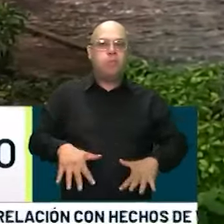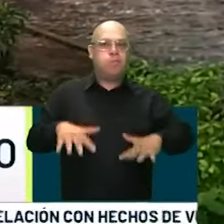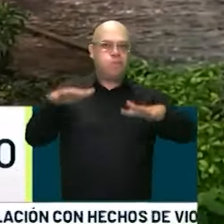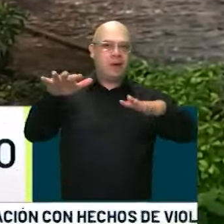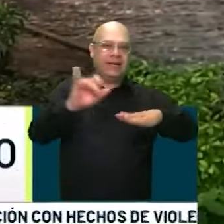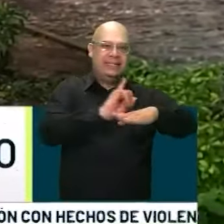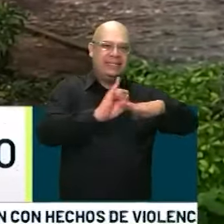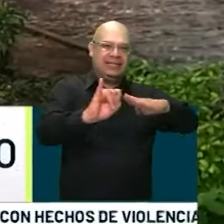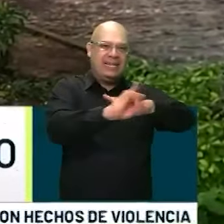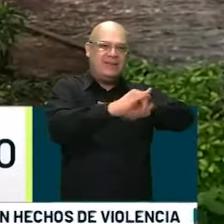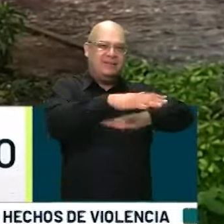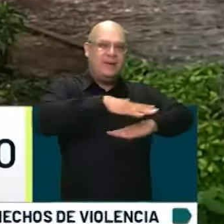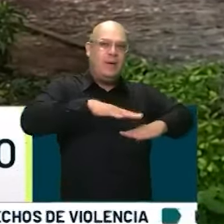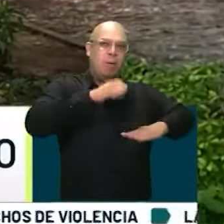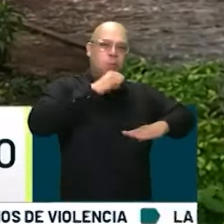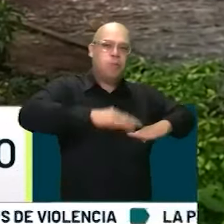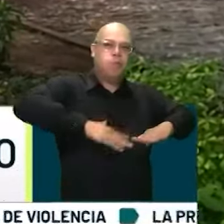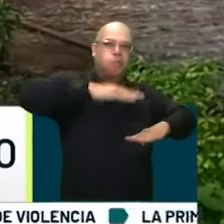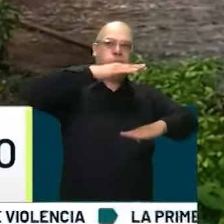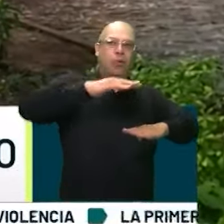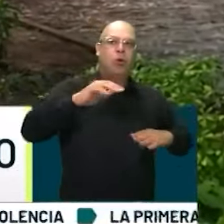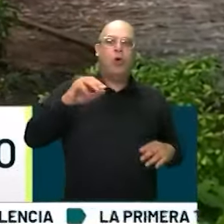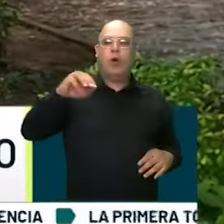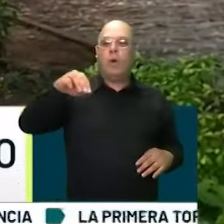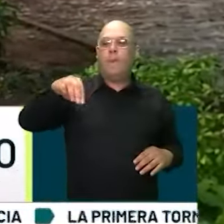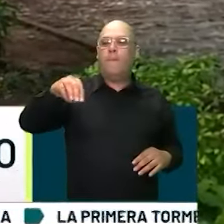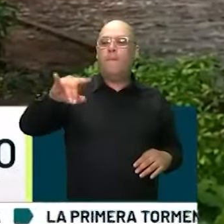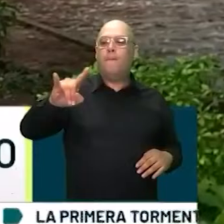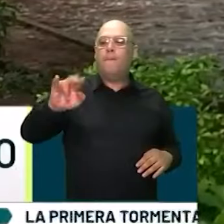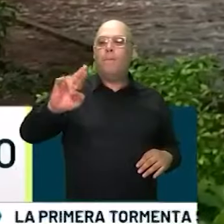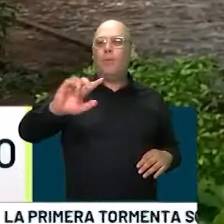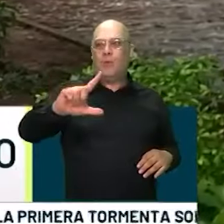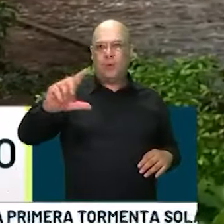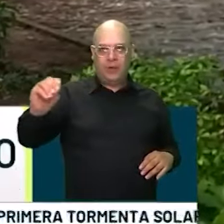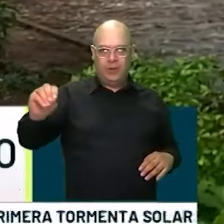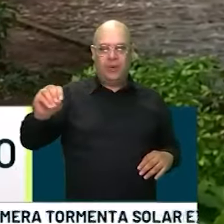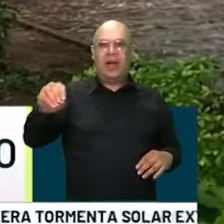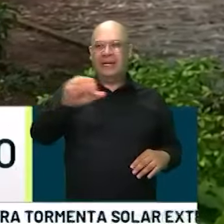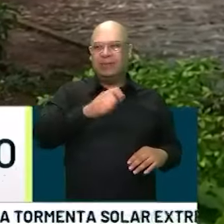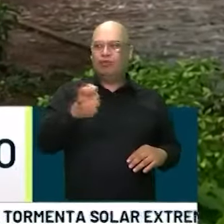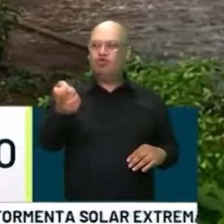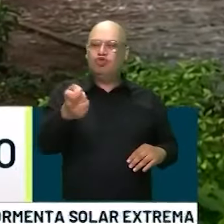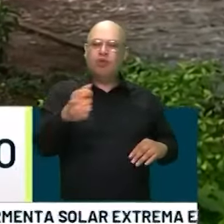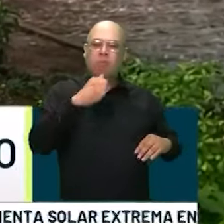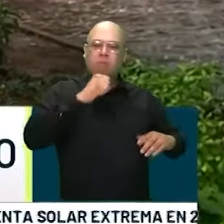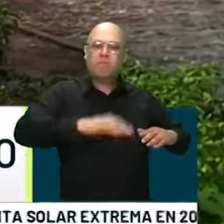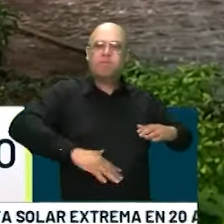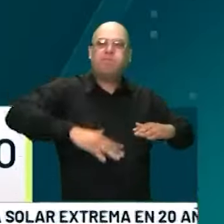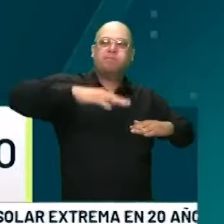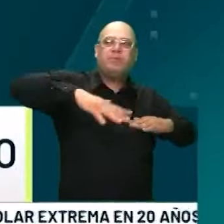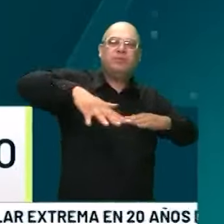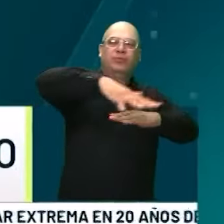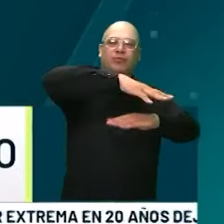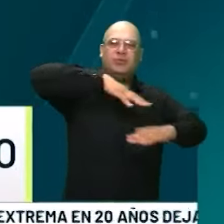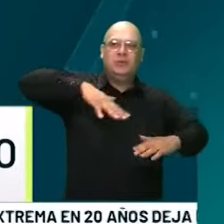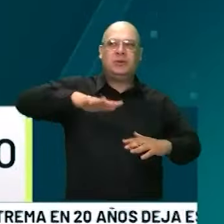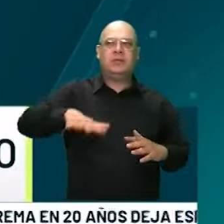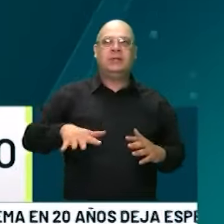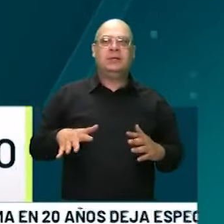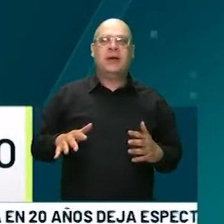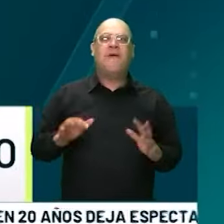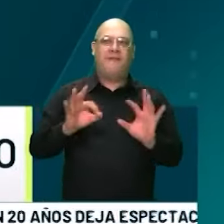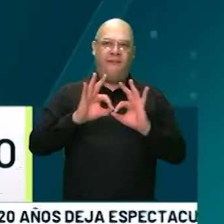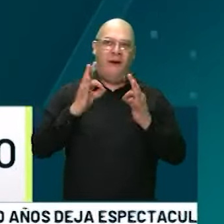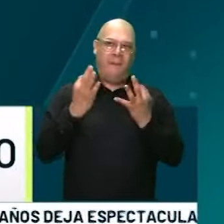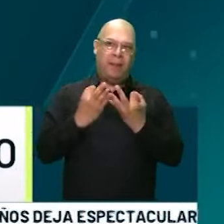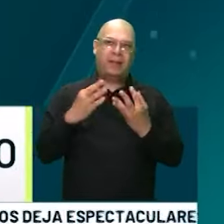al corregimiento de Puerto Murillo, al sector de Puerto Murillo. Hay en este momento unas familias o unas